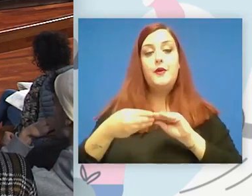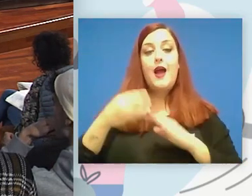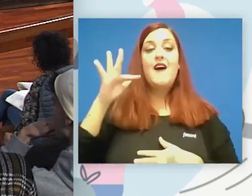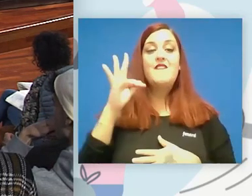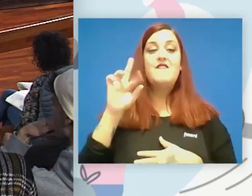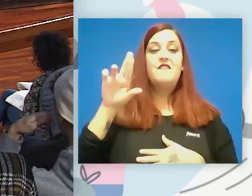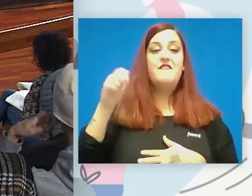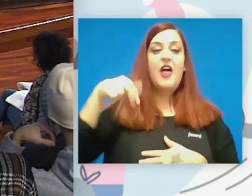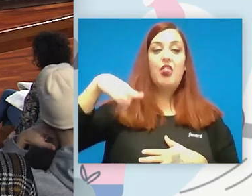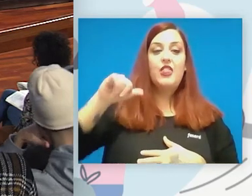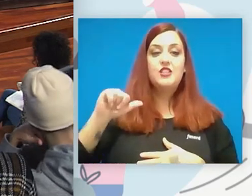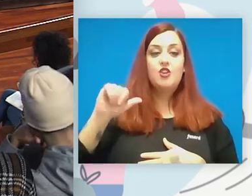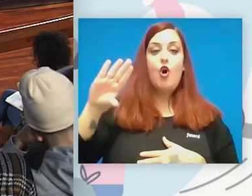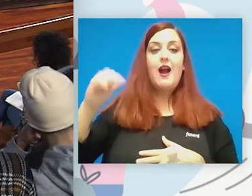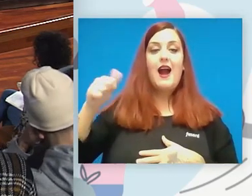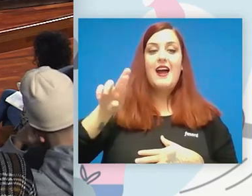Raúl,